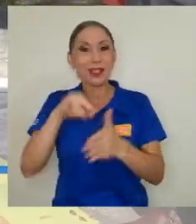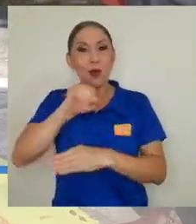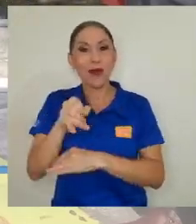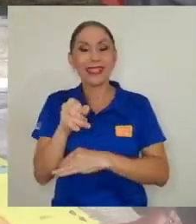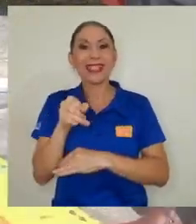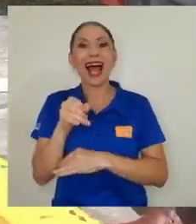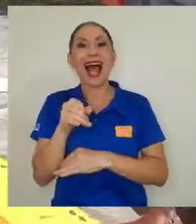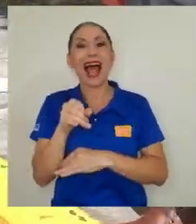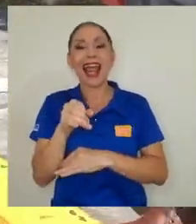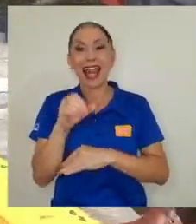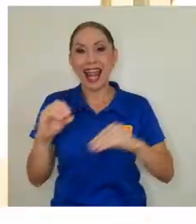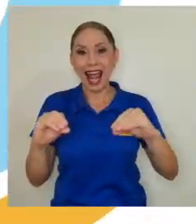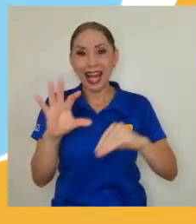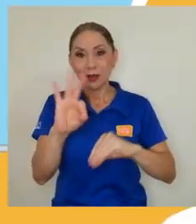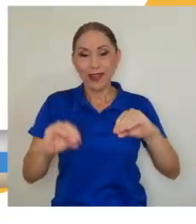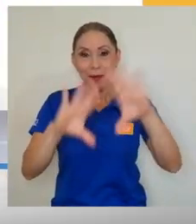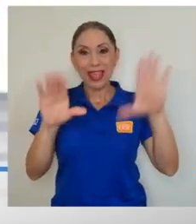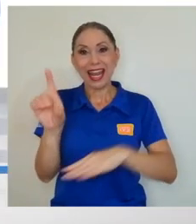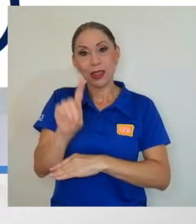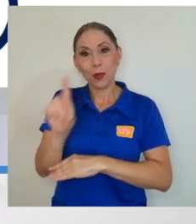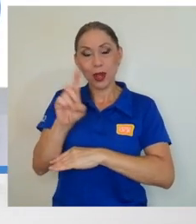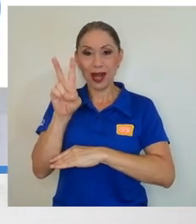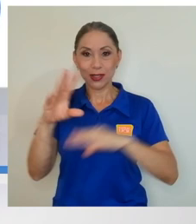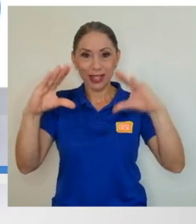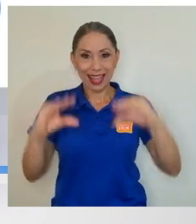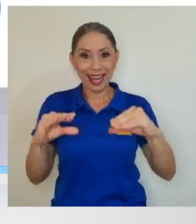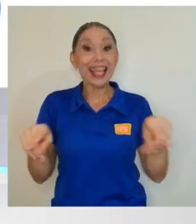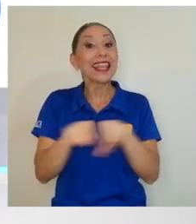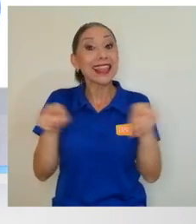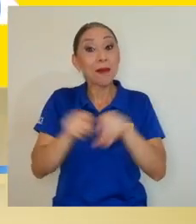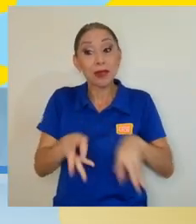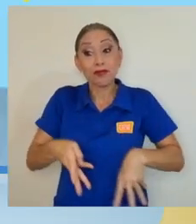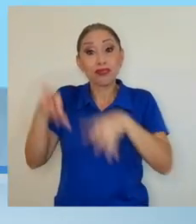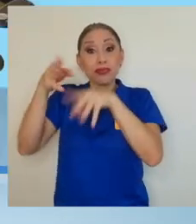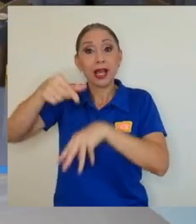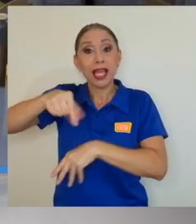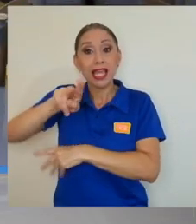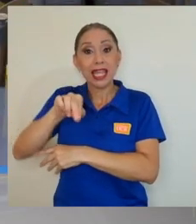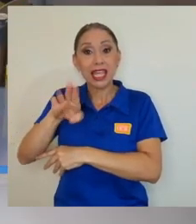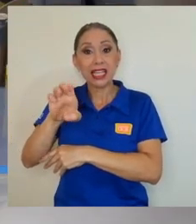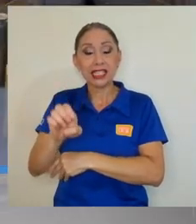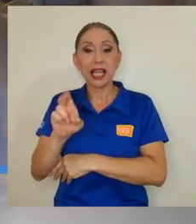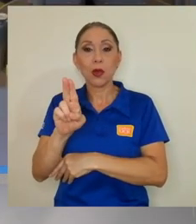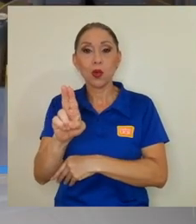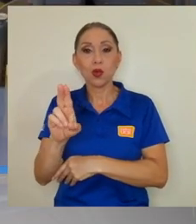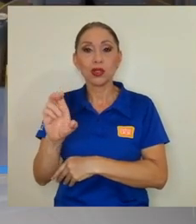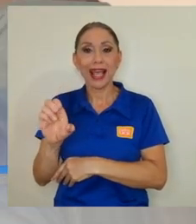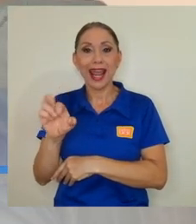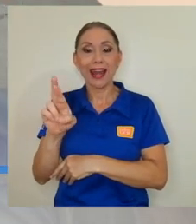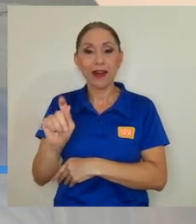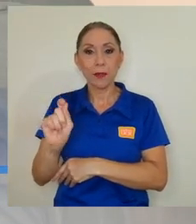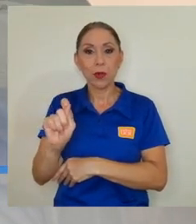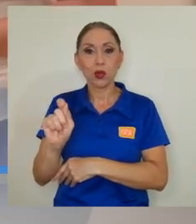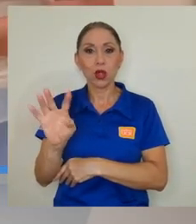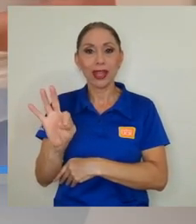domingo a las 2 de la tarde. También está disponible en la nueva plataforma 15ucr.tv.